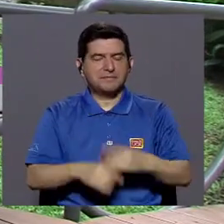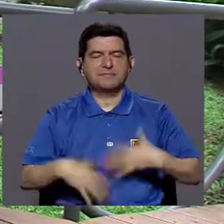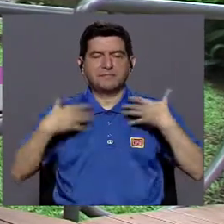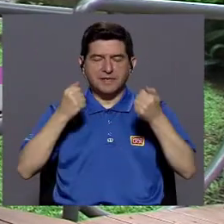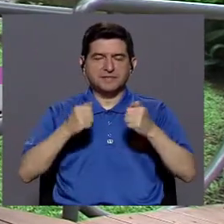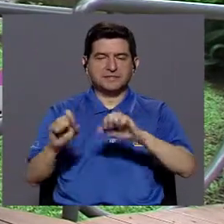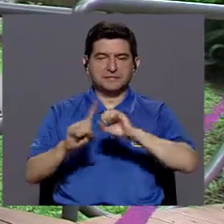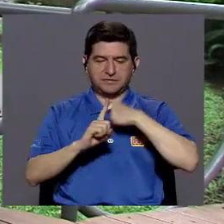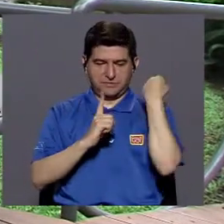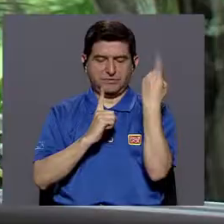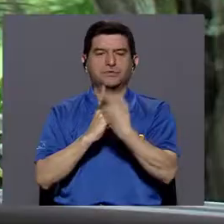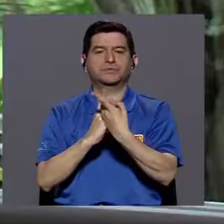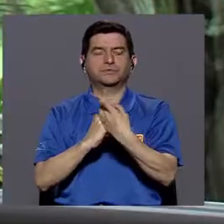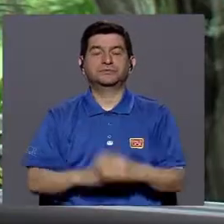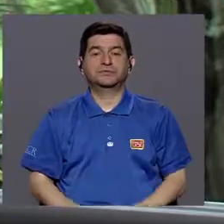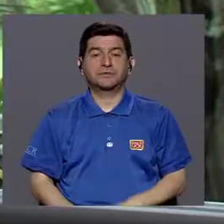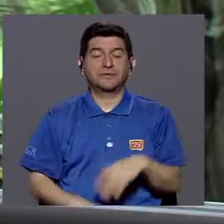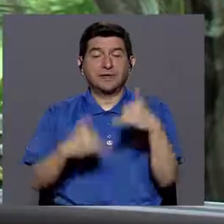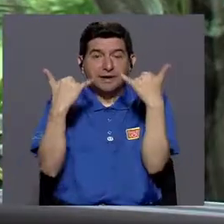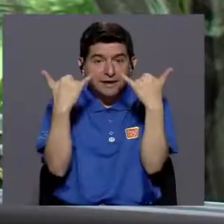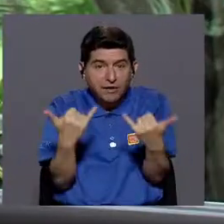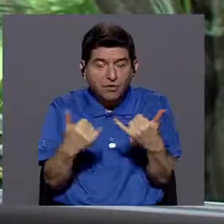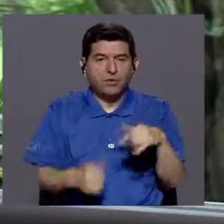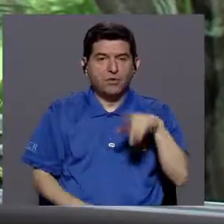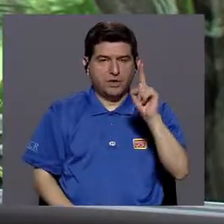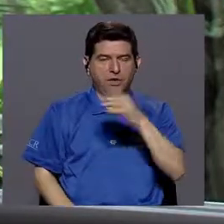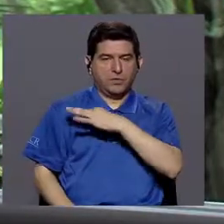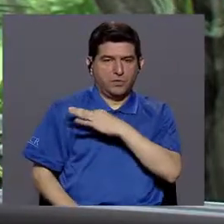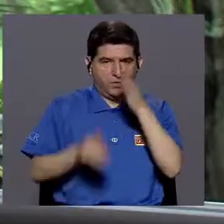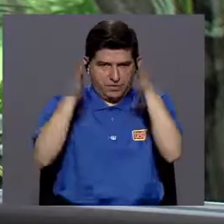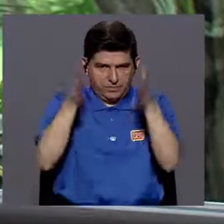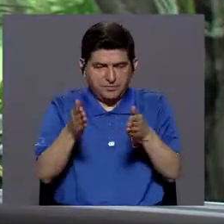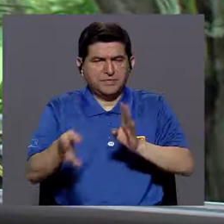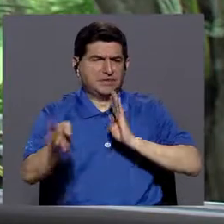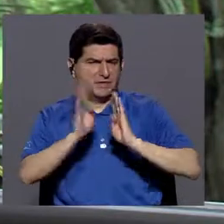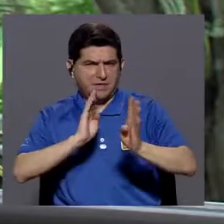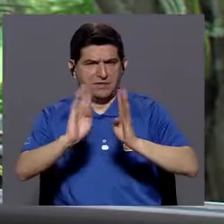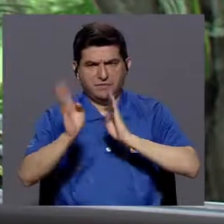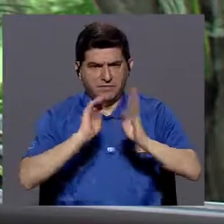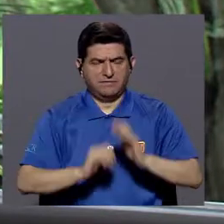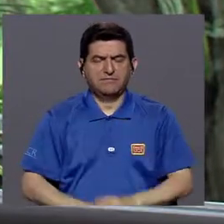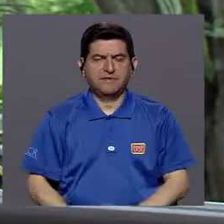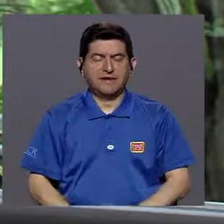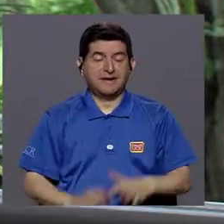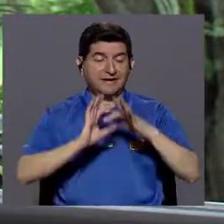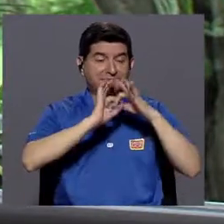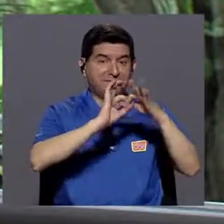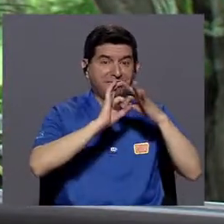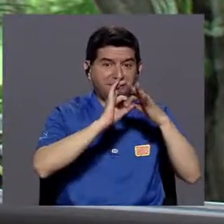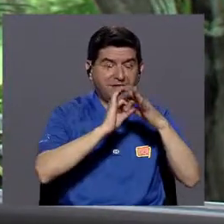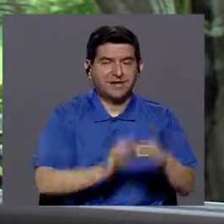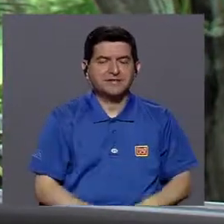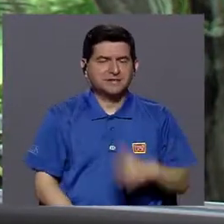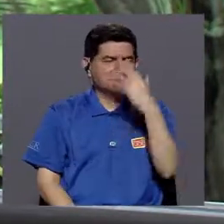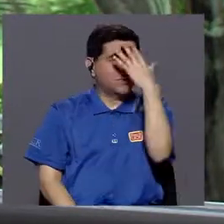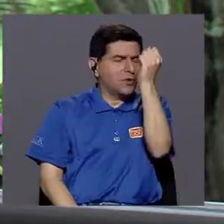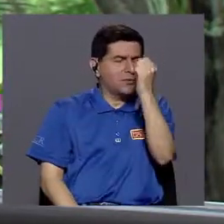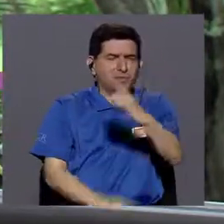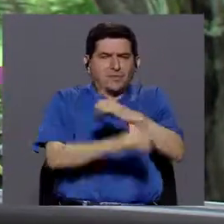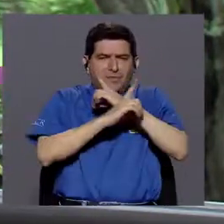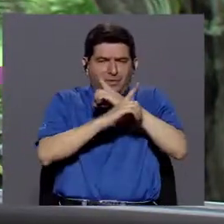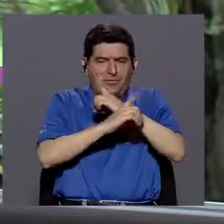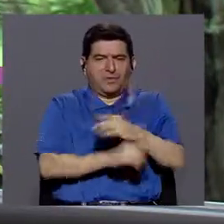para la salud de la sociedad. En esta ocasión, uno de nuestros invitados nos hablará acerca de la relación entre la memoria